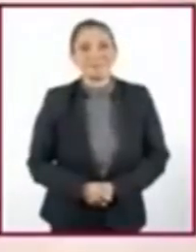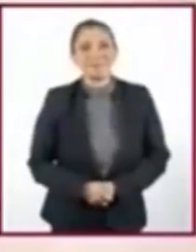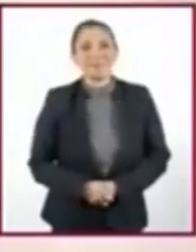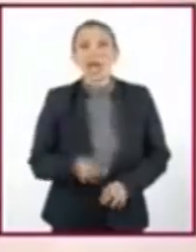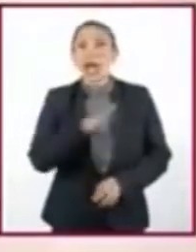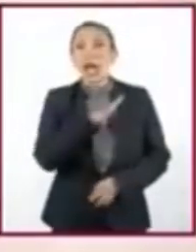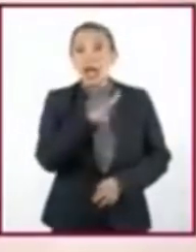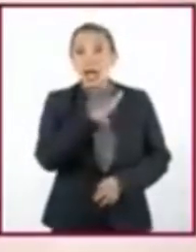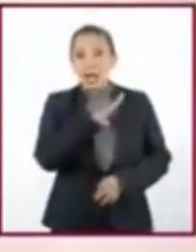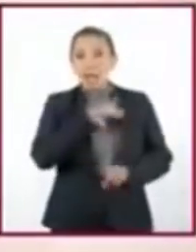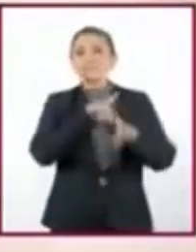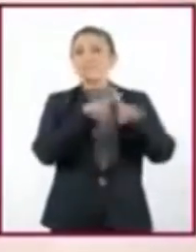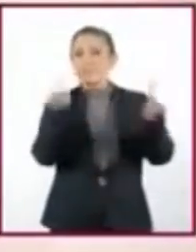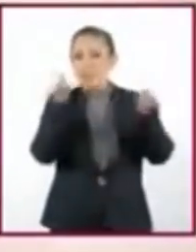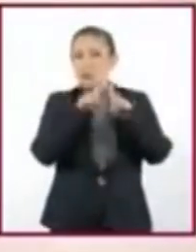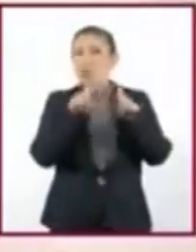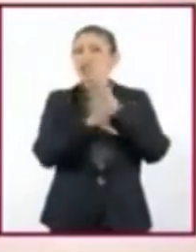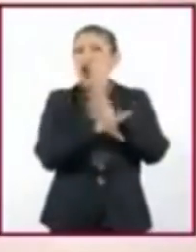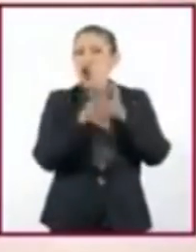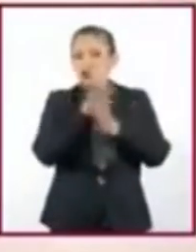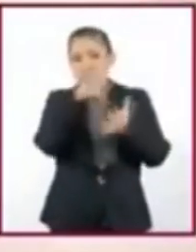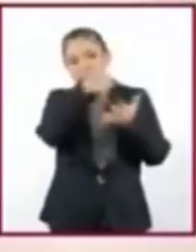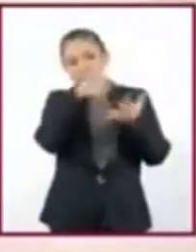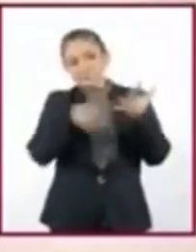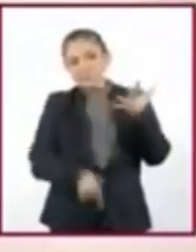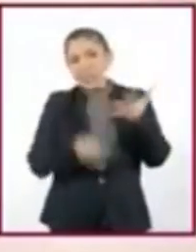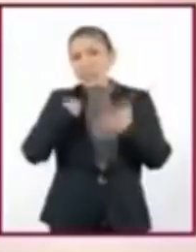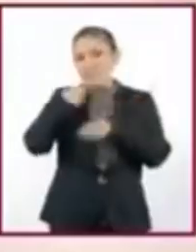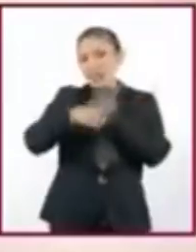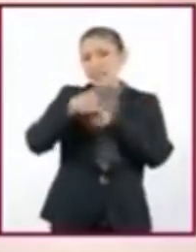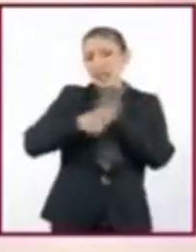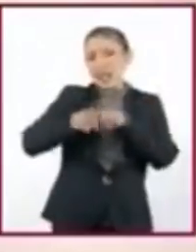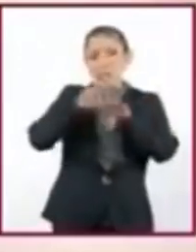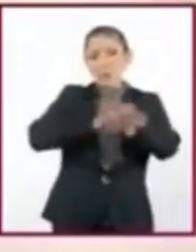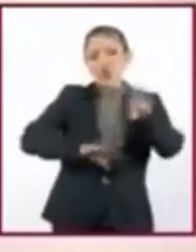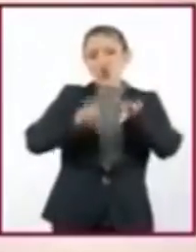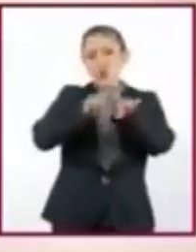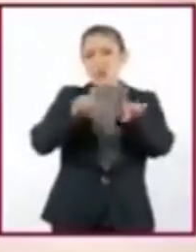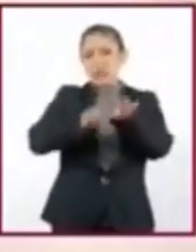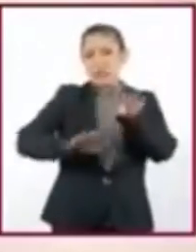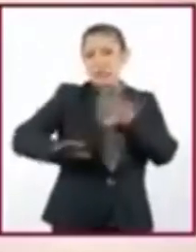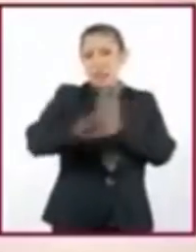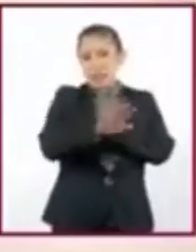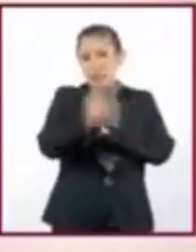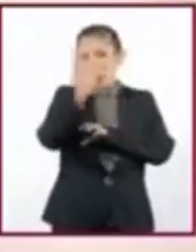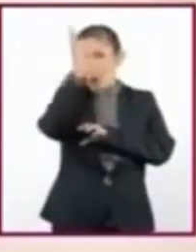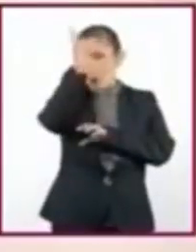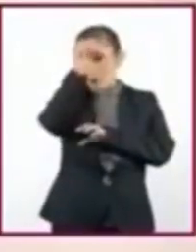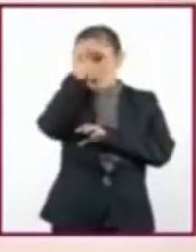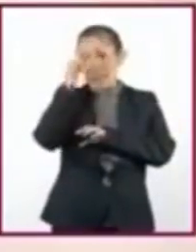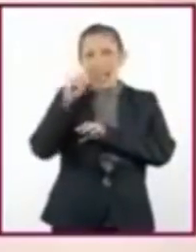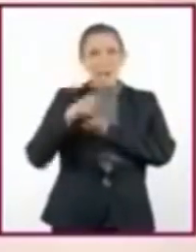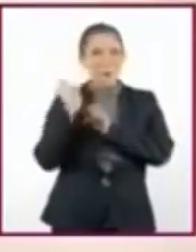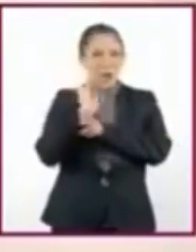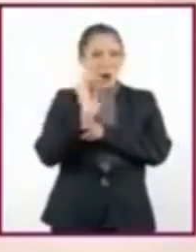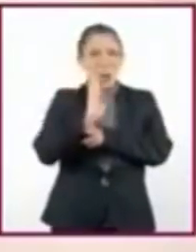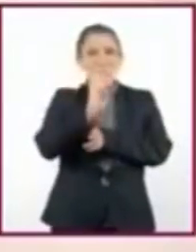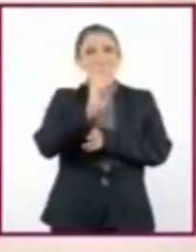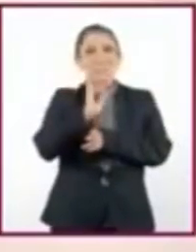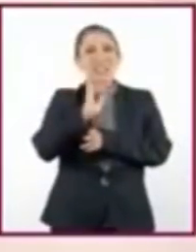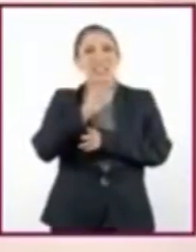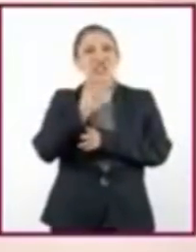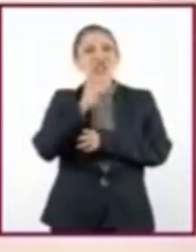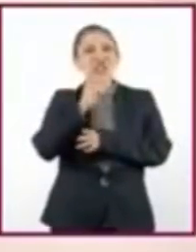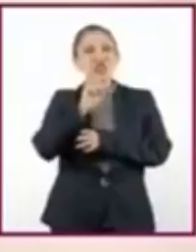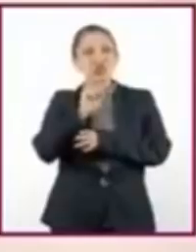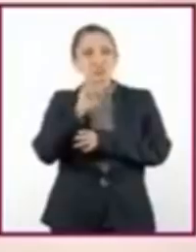Existen diferentes factores que afectan la biodiversidad. ¿Recuerdan la película de bichos? En ella se